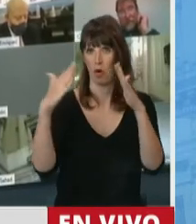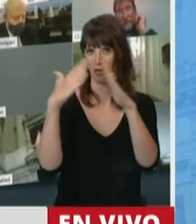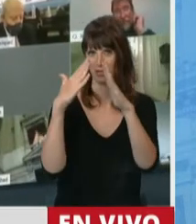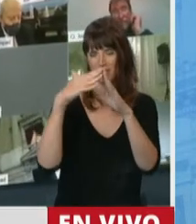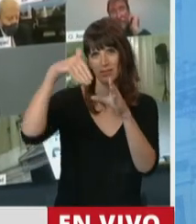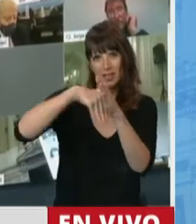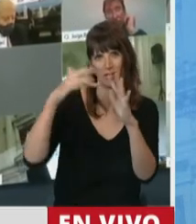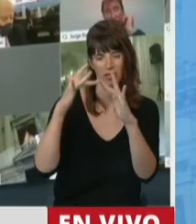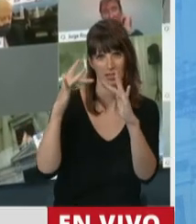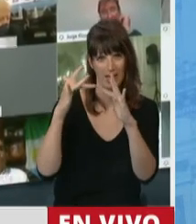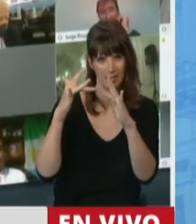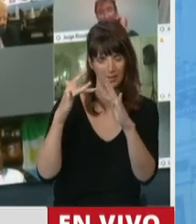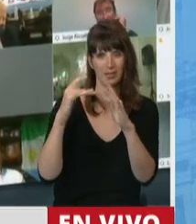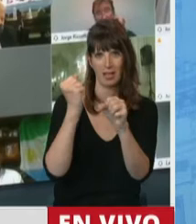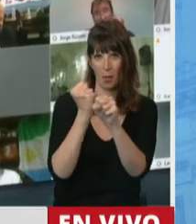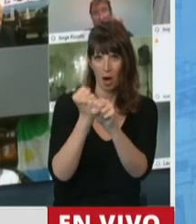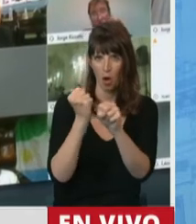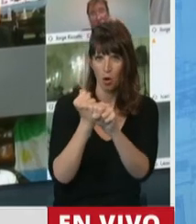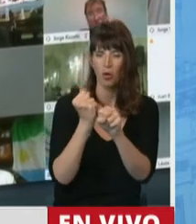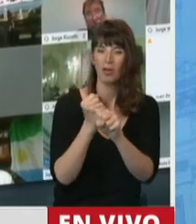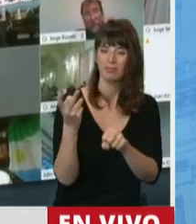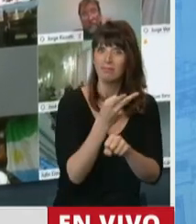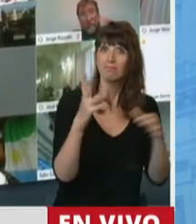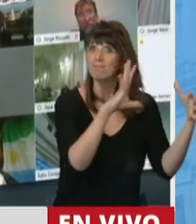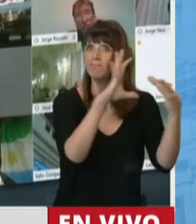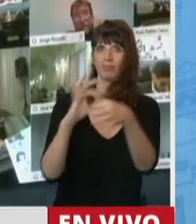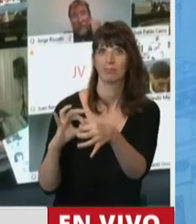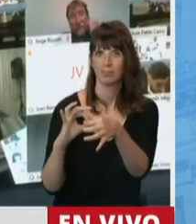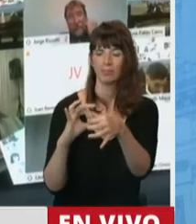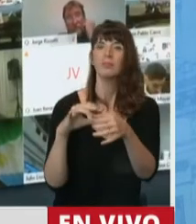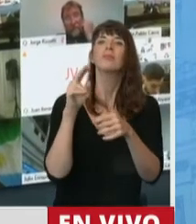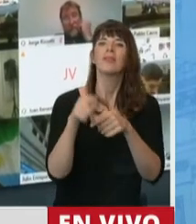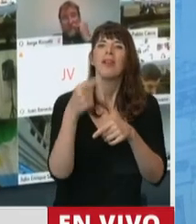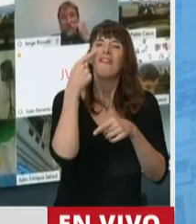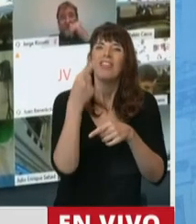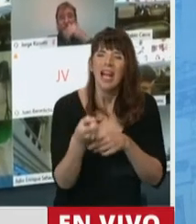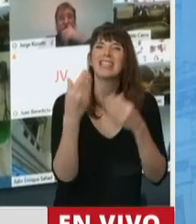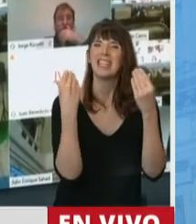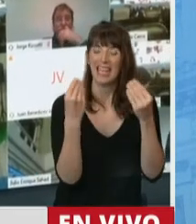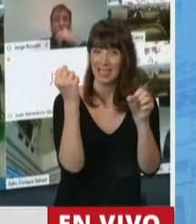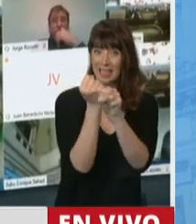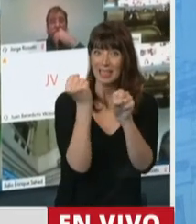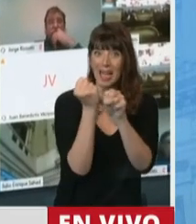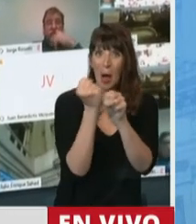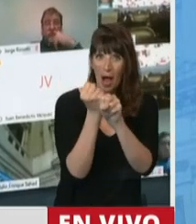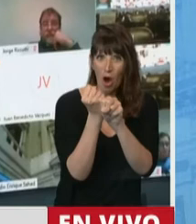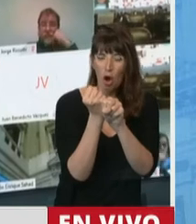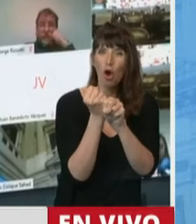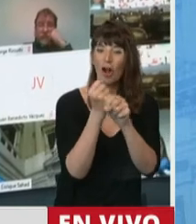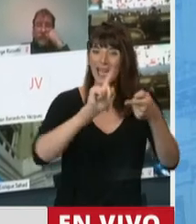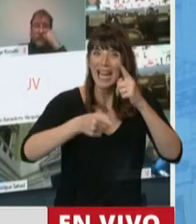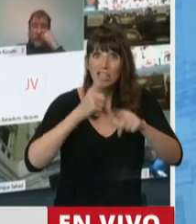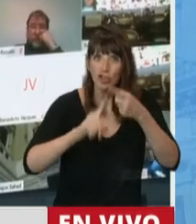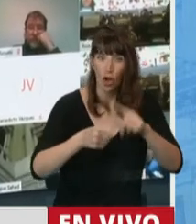en cuenta justamente las particularidades de esta relación laboral. Una relación laboral completamente distinta que se da